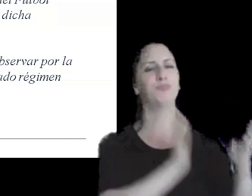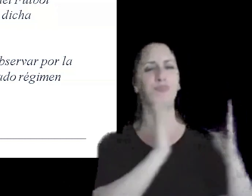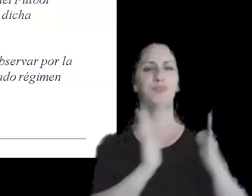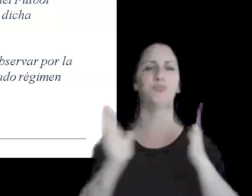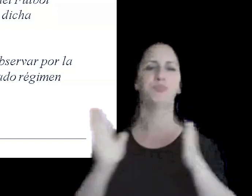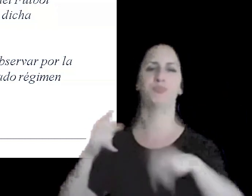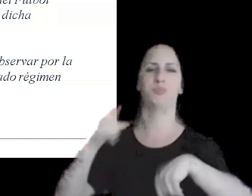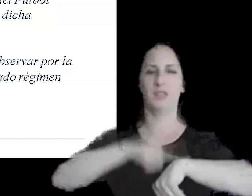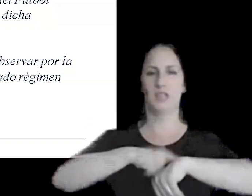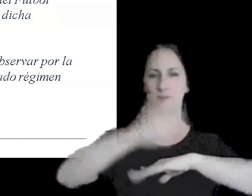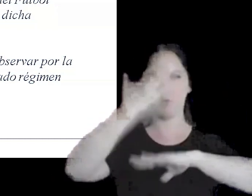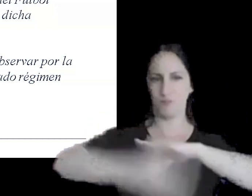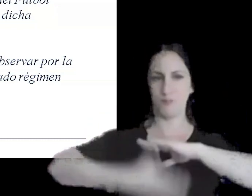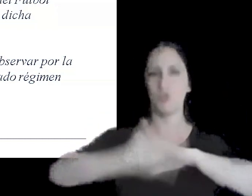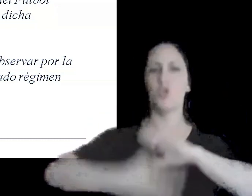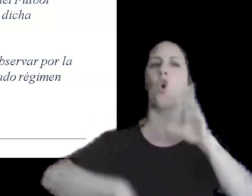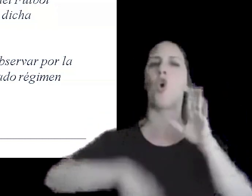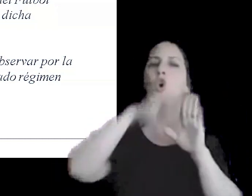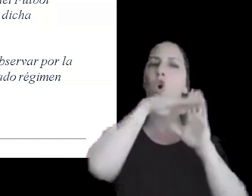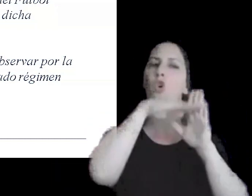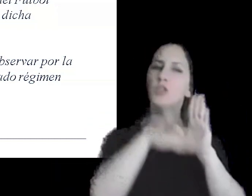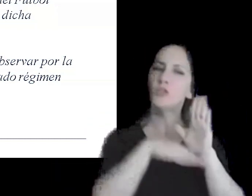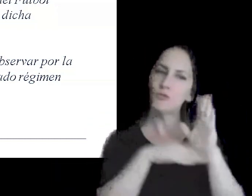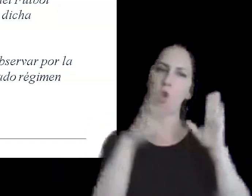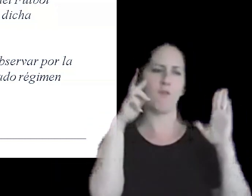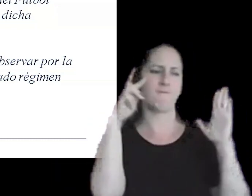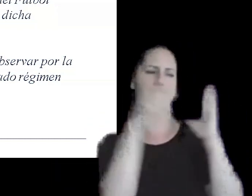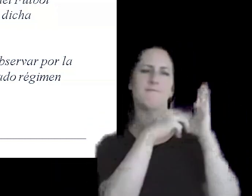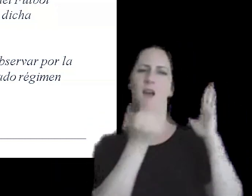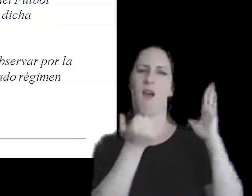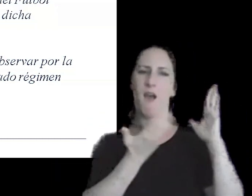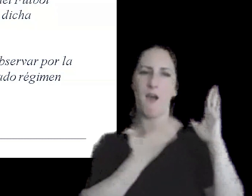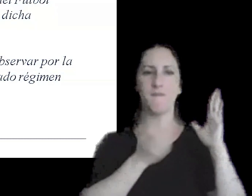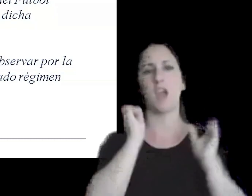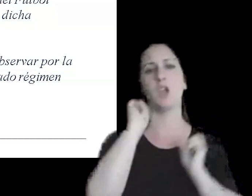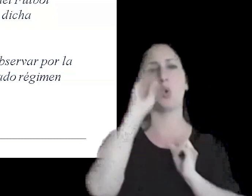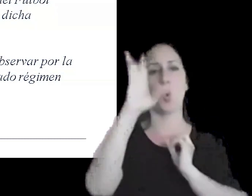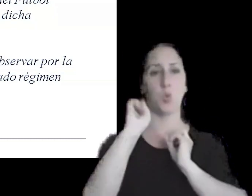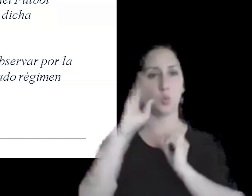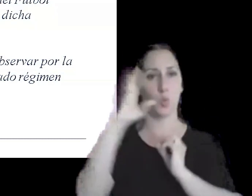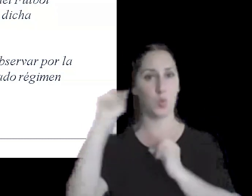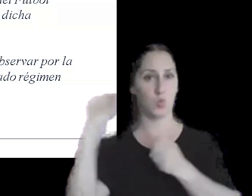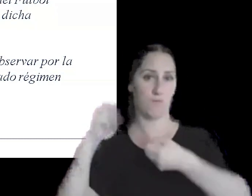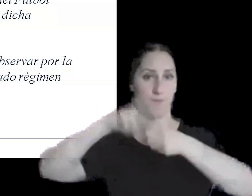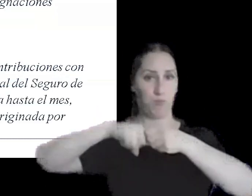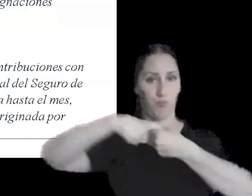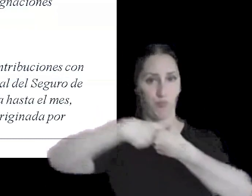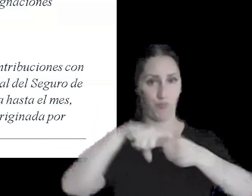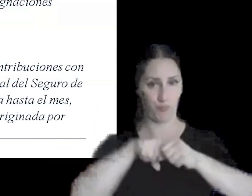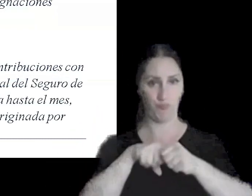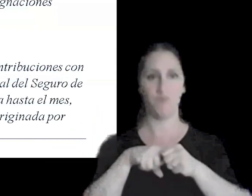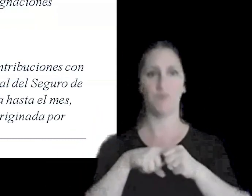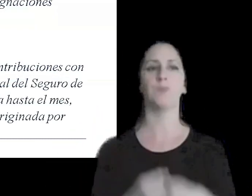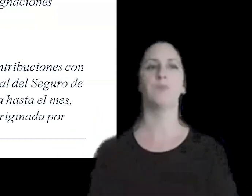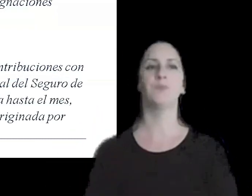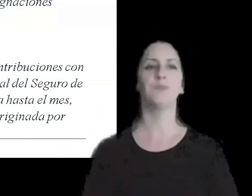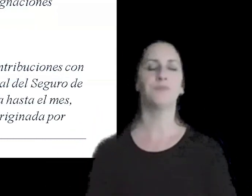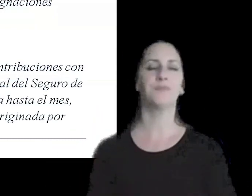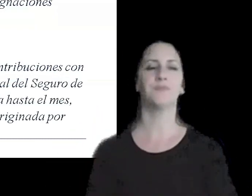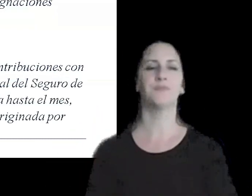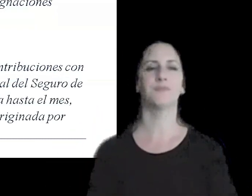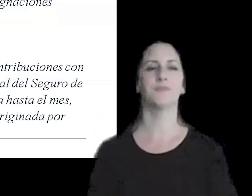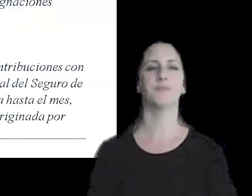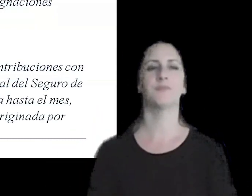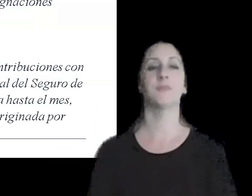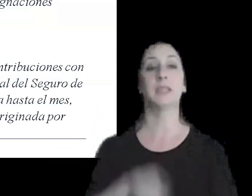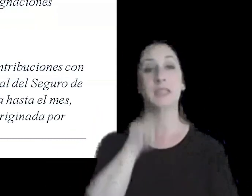y condiciones que debía observar la AFA y los clubes alcanzados en este régimen especial de